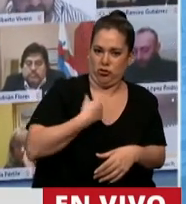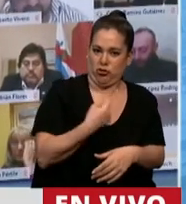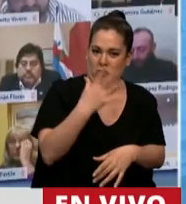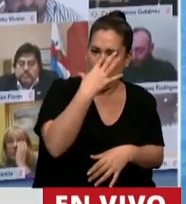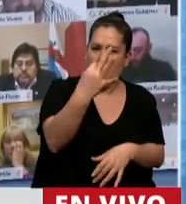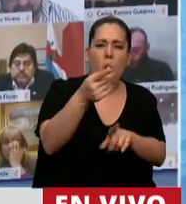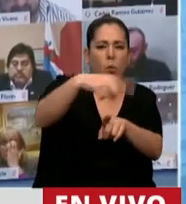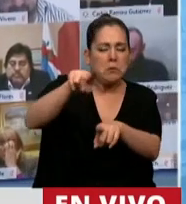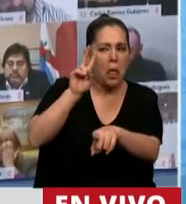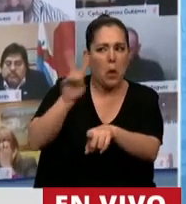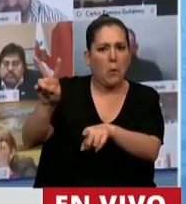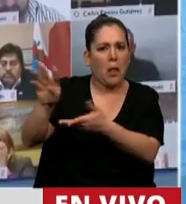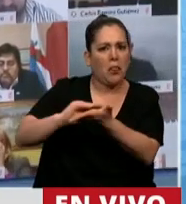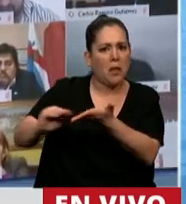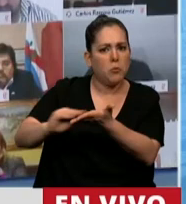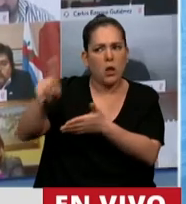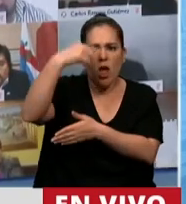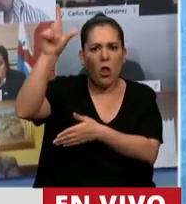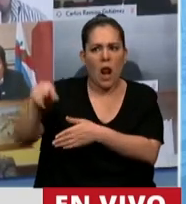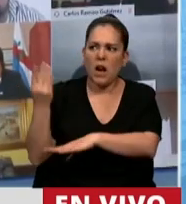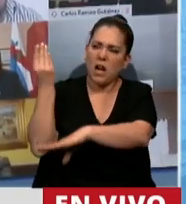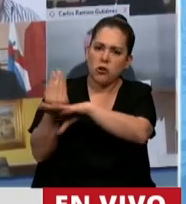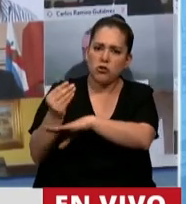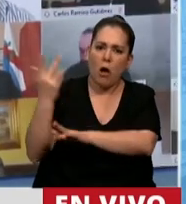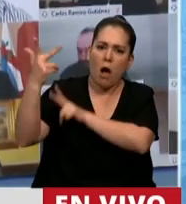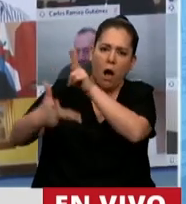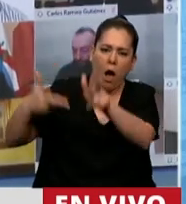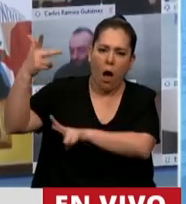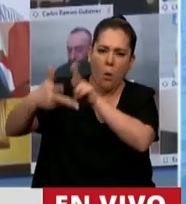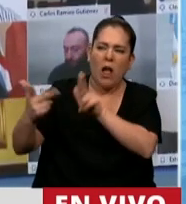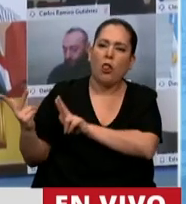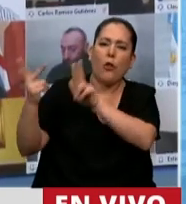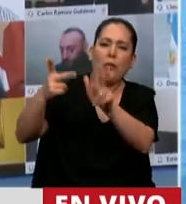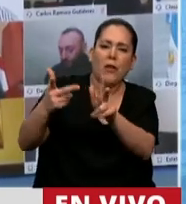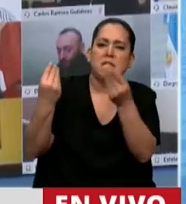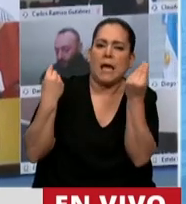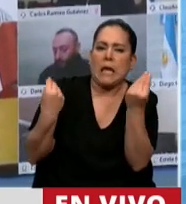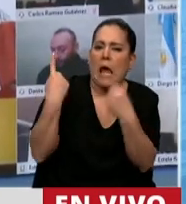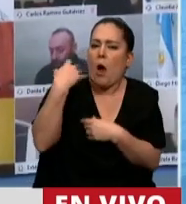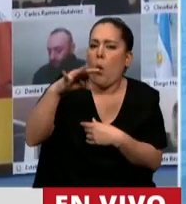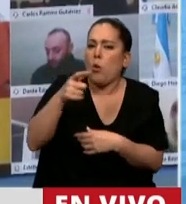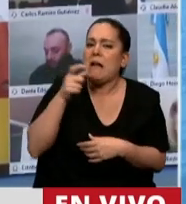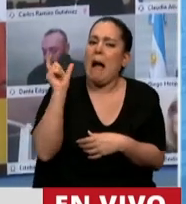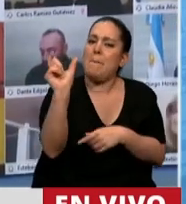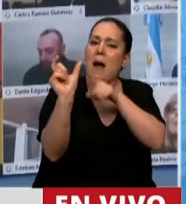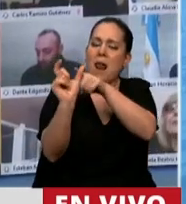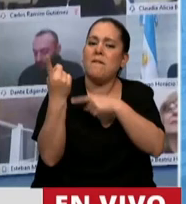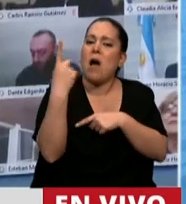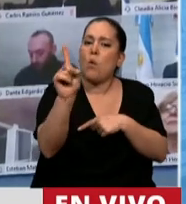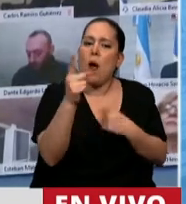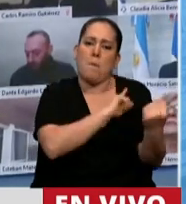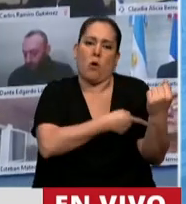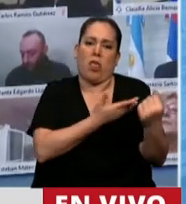diputados de la Nación sentados en este recinto, decir que la única palabra válida, la del Poder